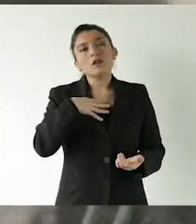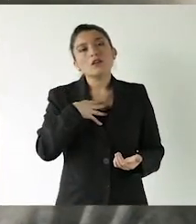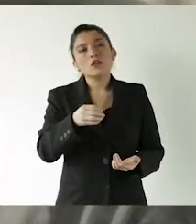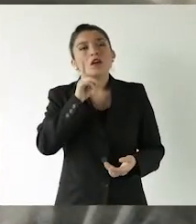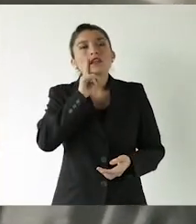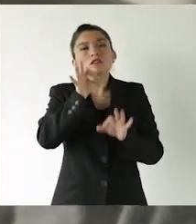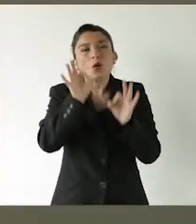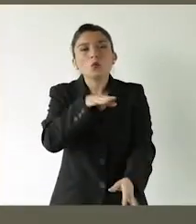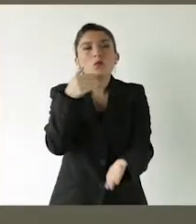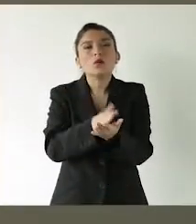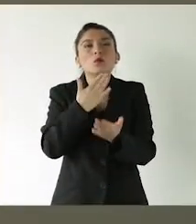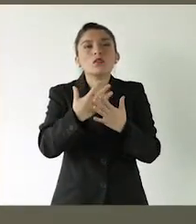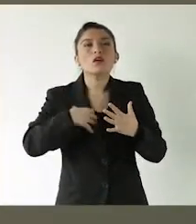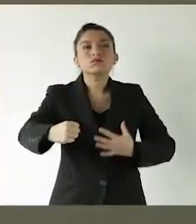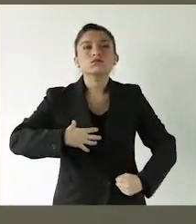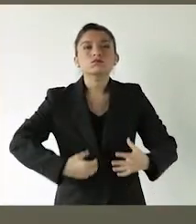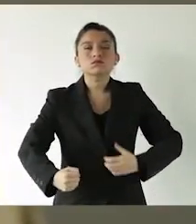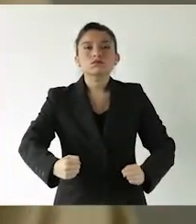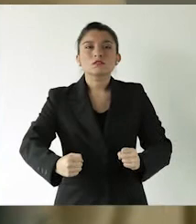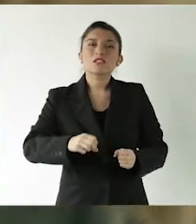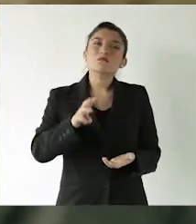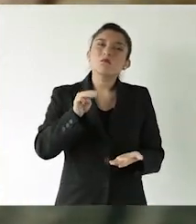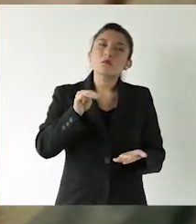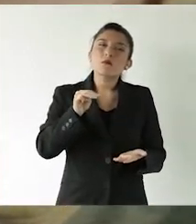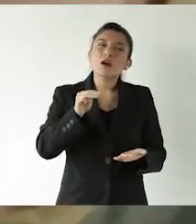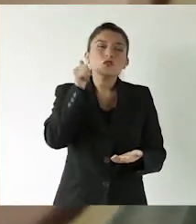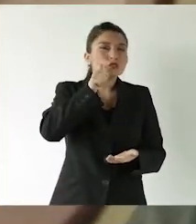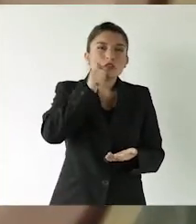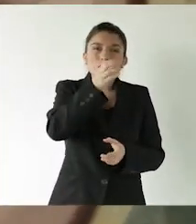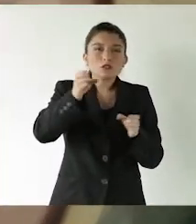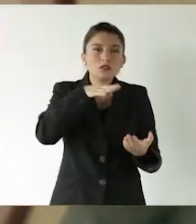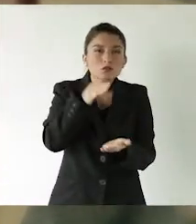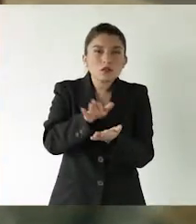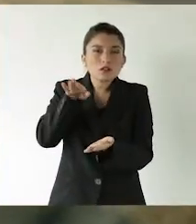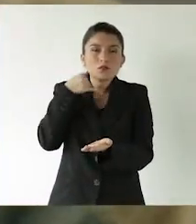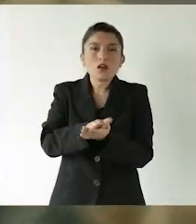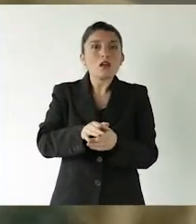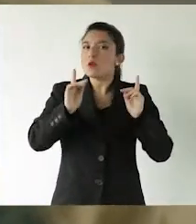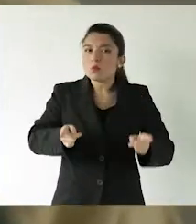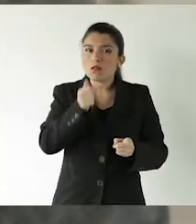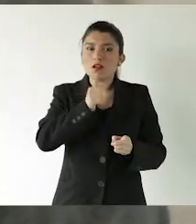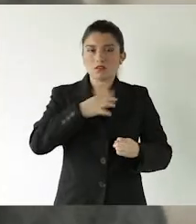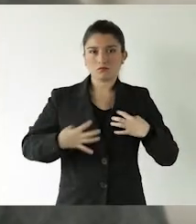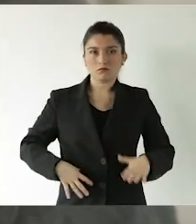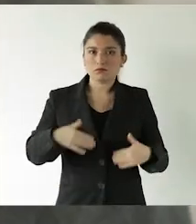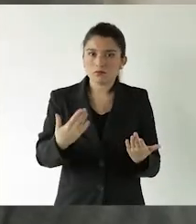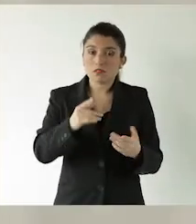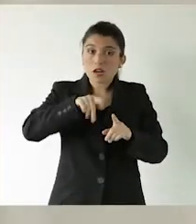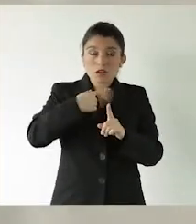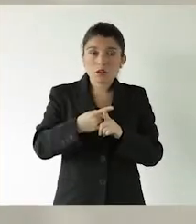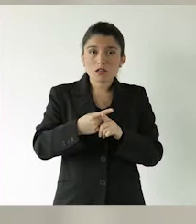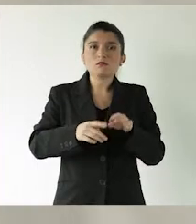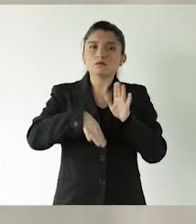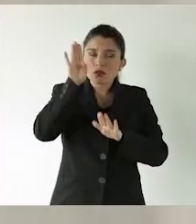te asegura que estarás muerto cuando te saquen los órganos? Mamá, muere gente todos los días y aún así faltan donantes Además, es